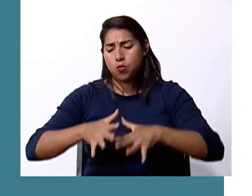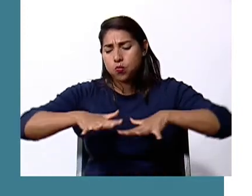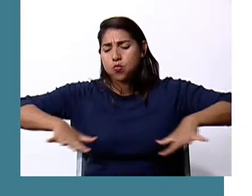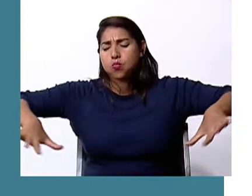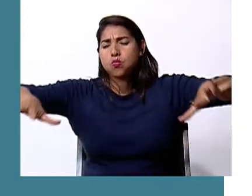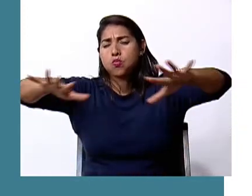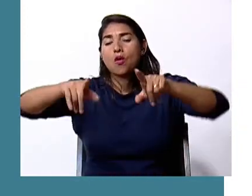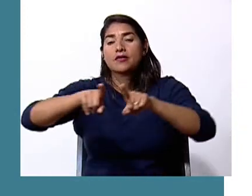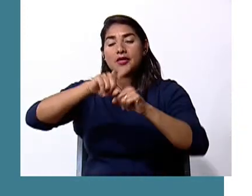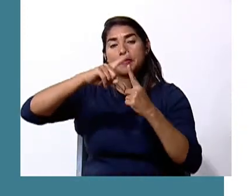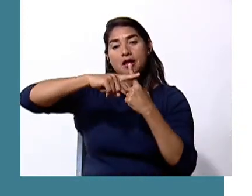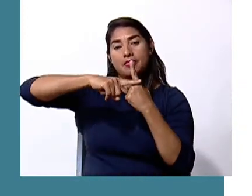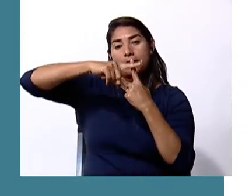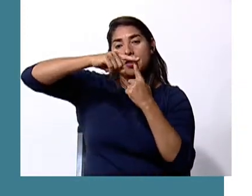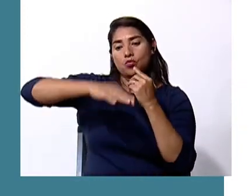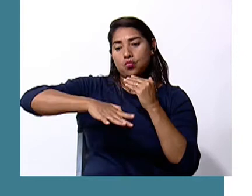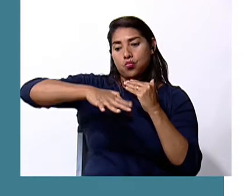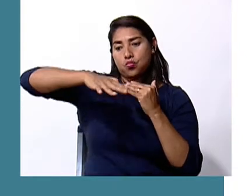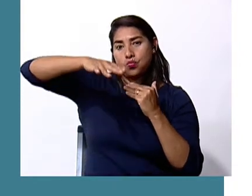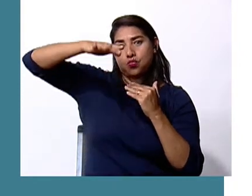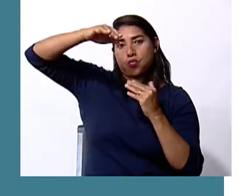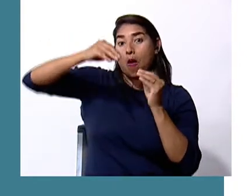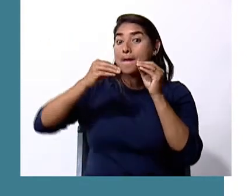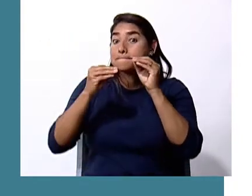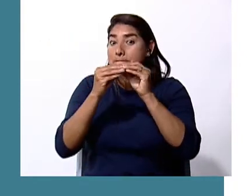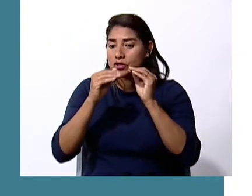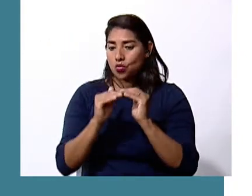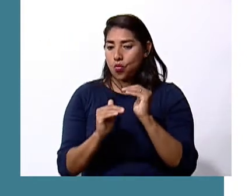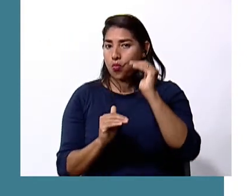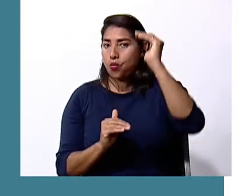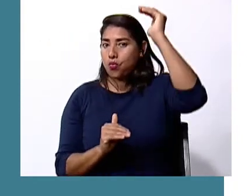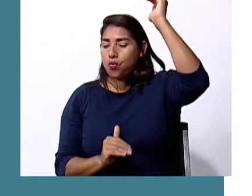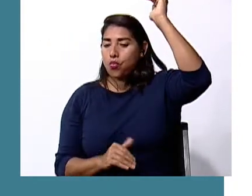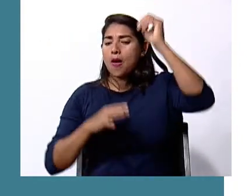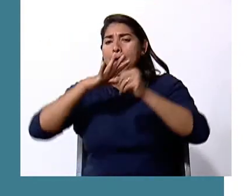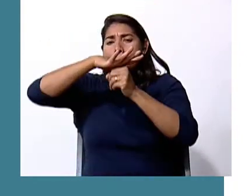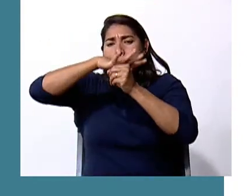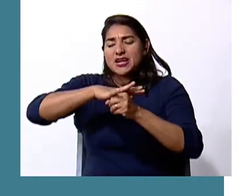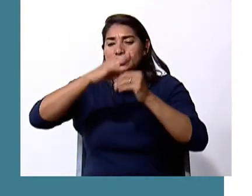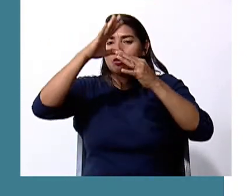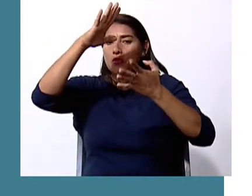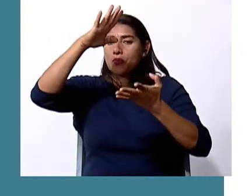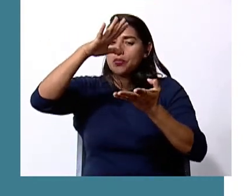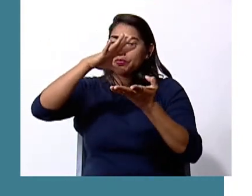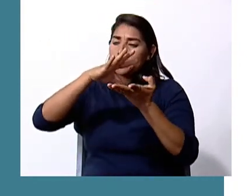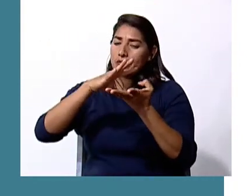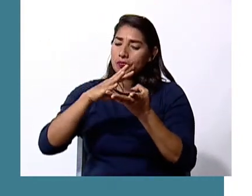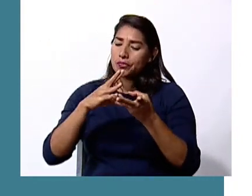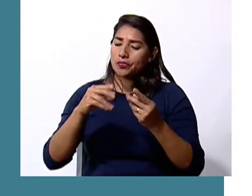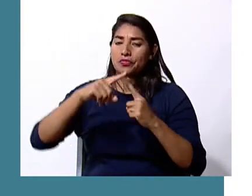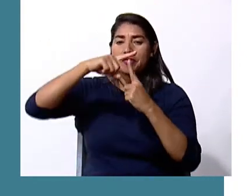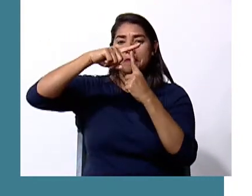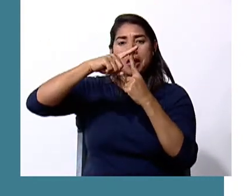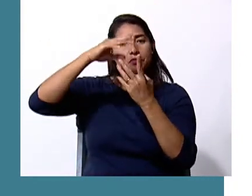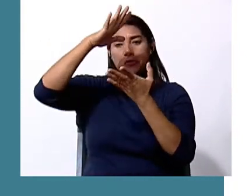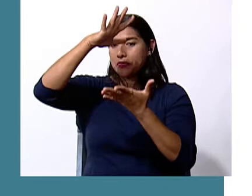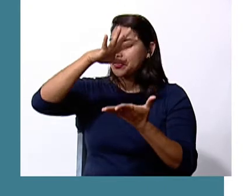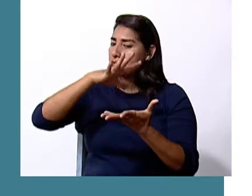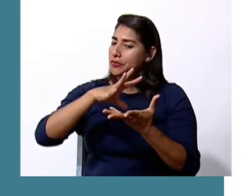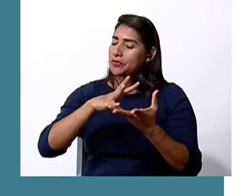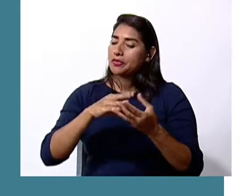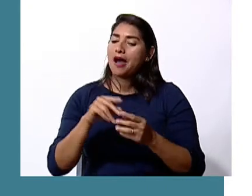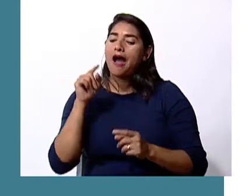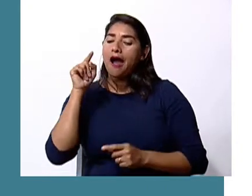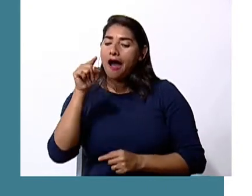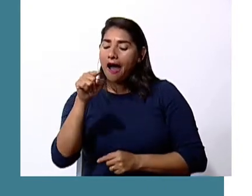la temperatura por lo que a mayor altitud menor presión atmosférica y menor temperatura por